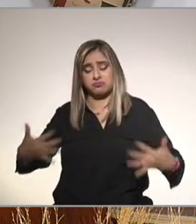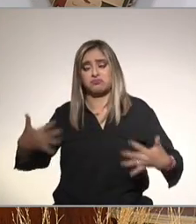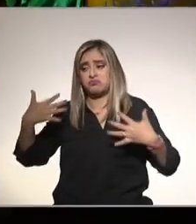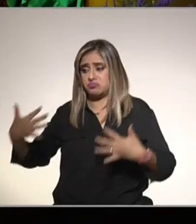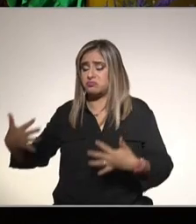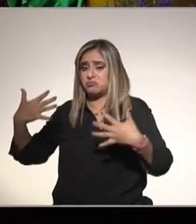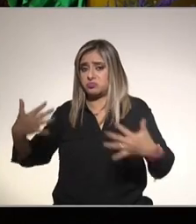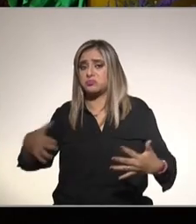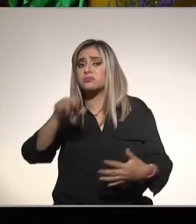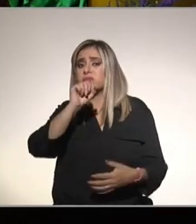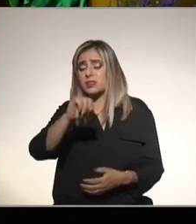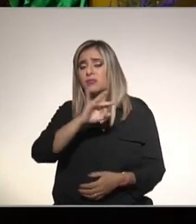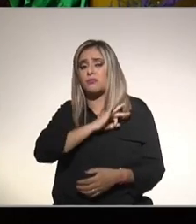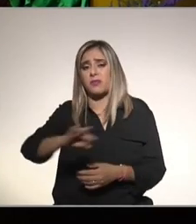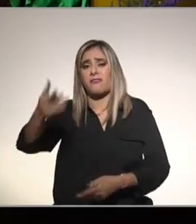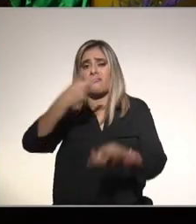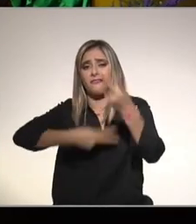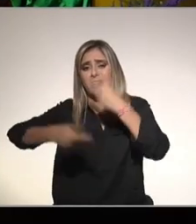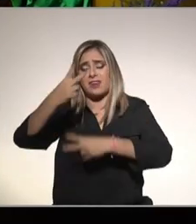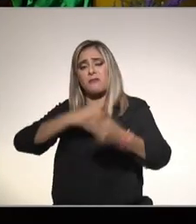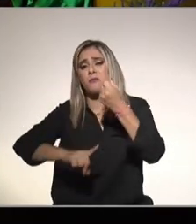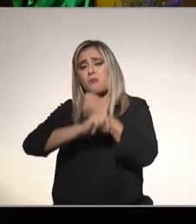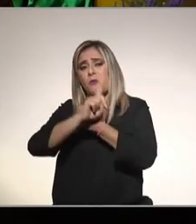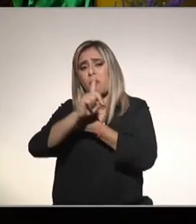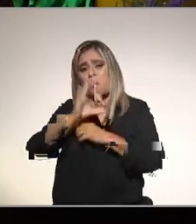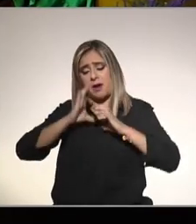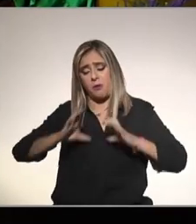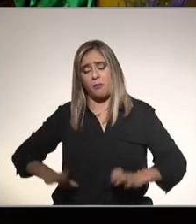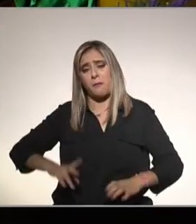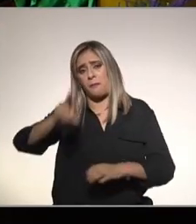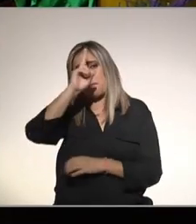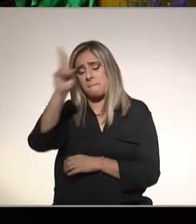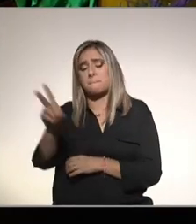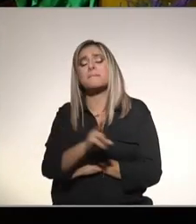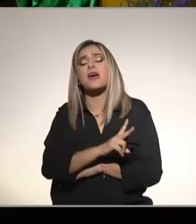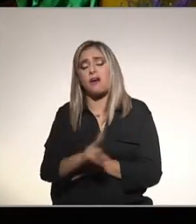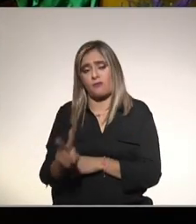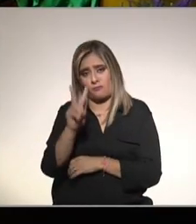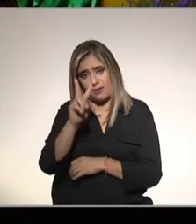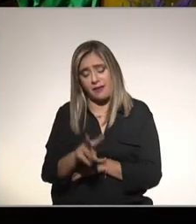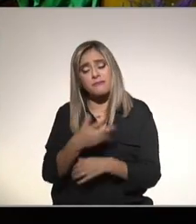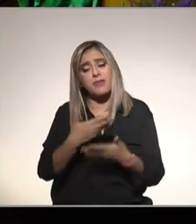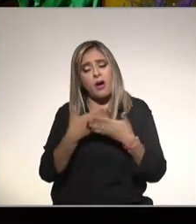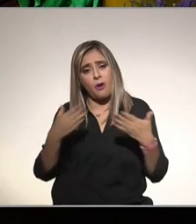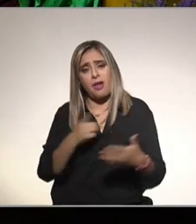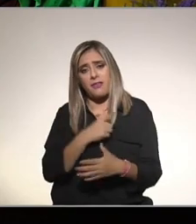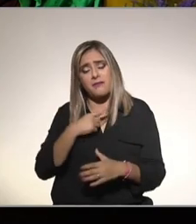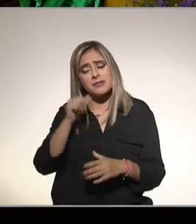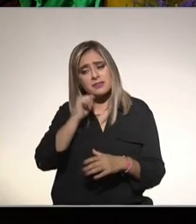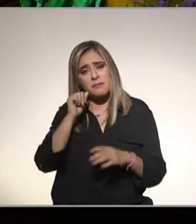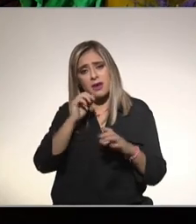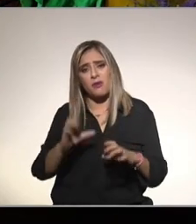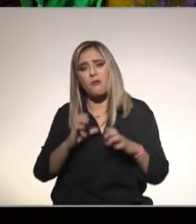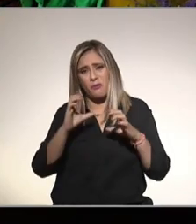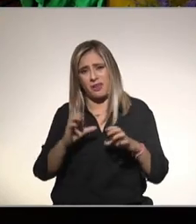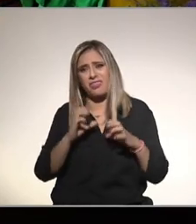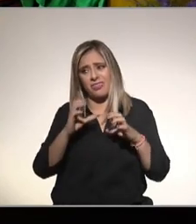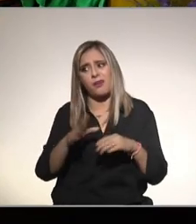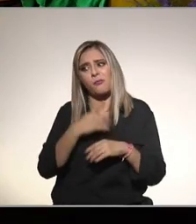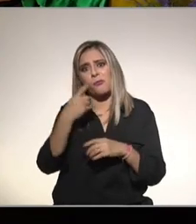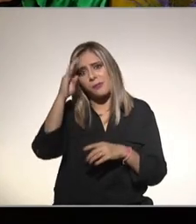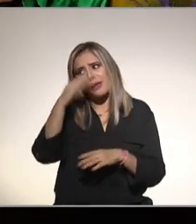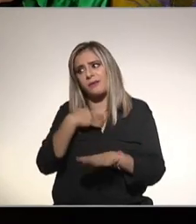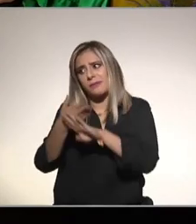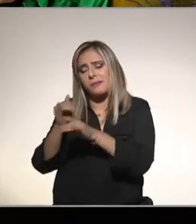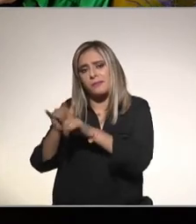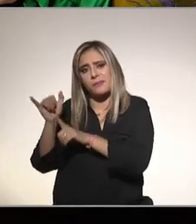si te pueden causar daño a tu salud no sé qué comentario tengan porque ahora hay que tener mucho cuidado con las cosas que se dicen estoy de acuerdo en